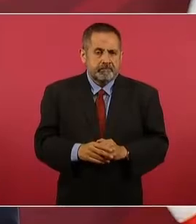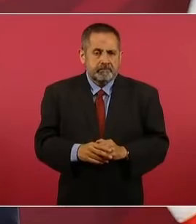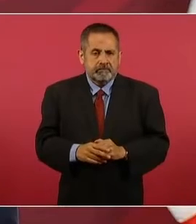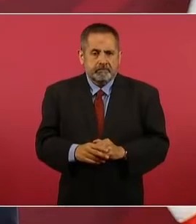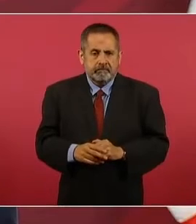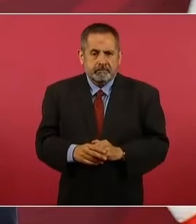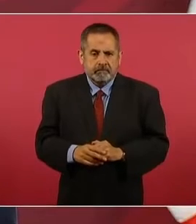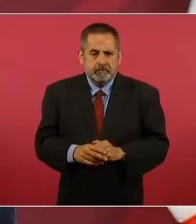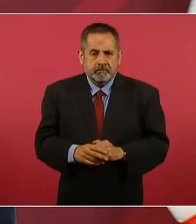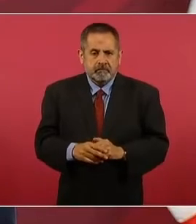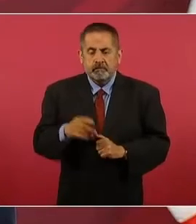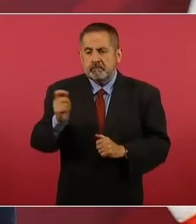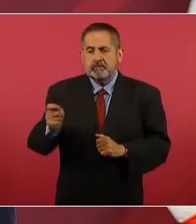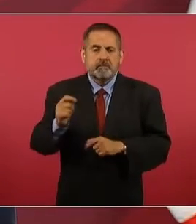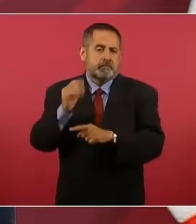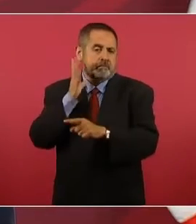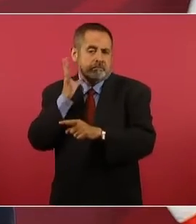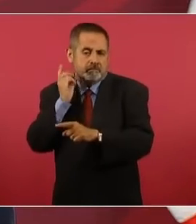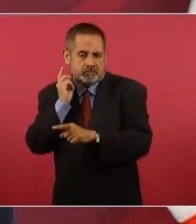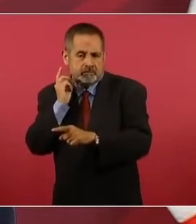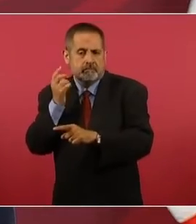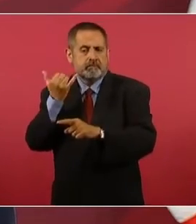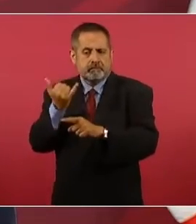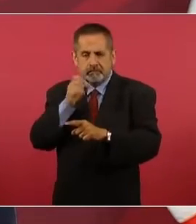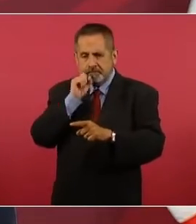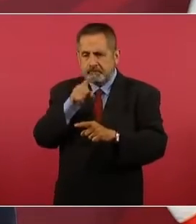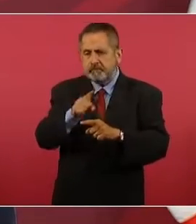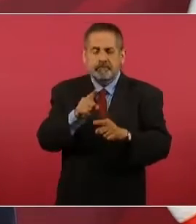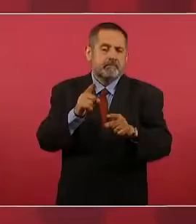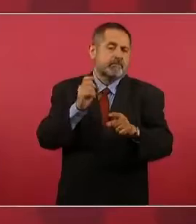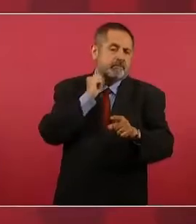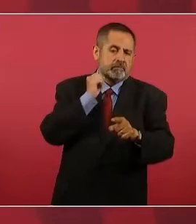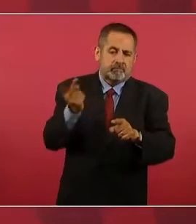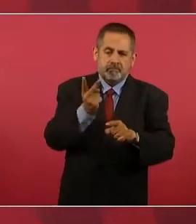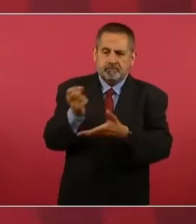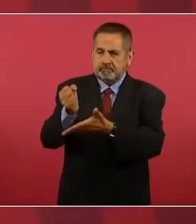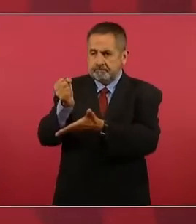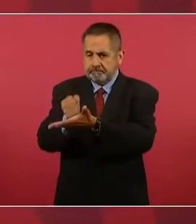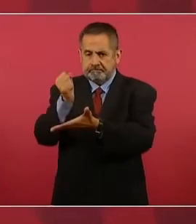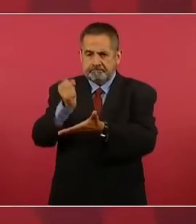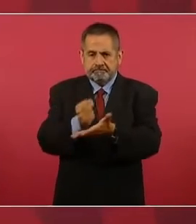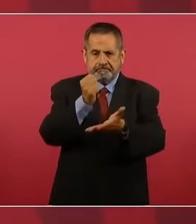en la Cámara de Diputados y se tiene que aprobar también en el Senado.